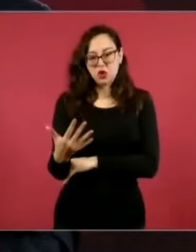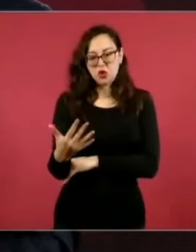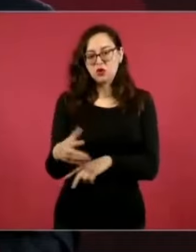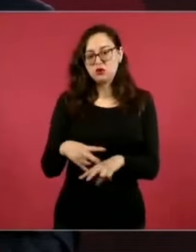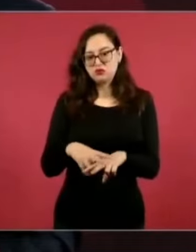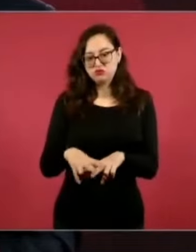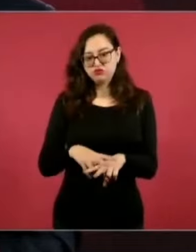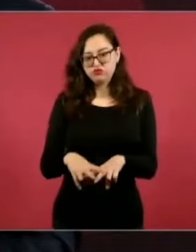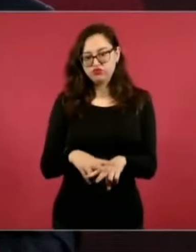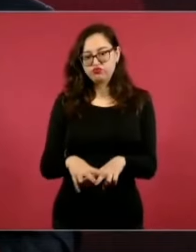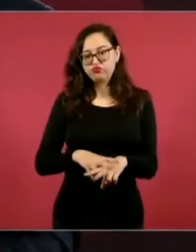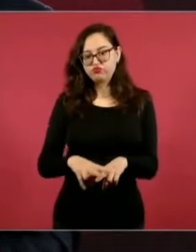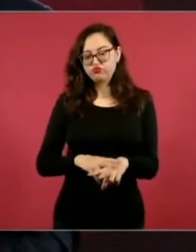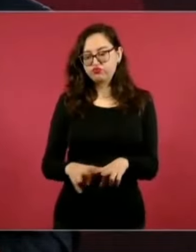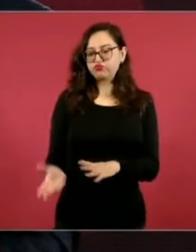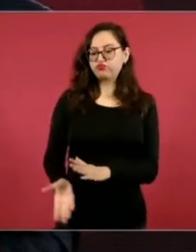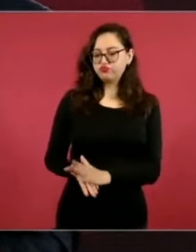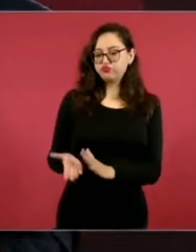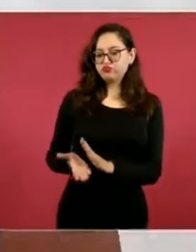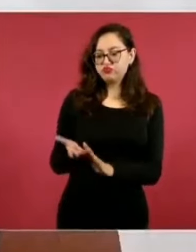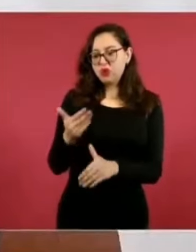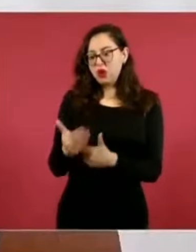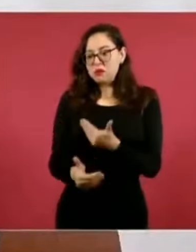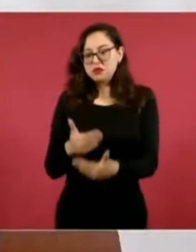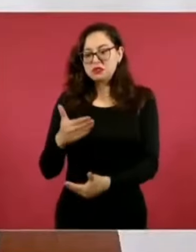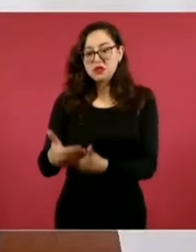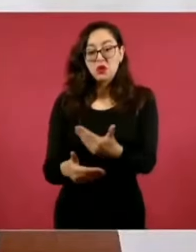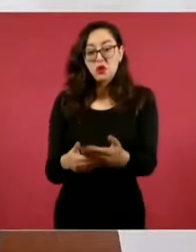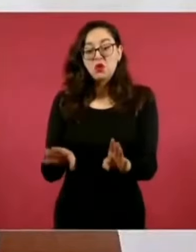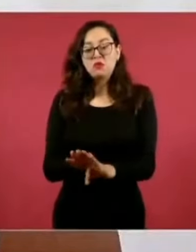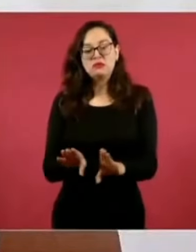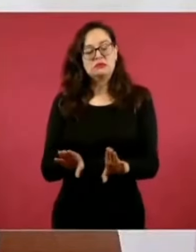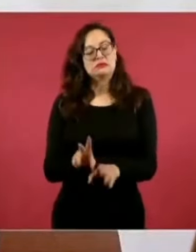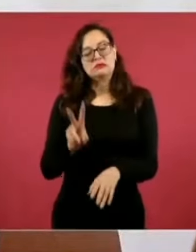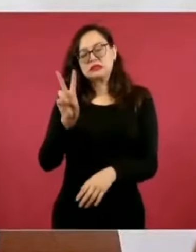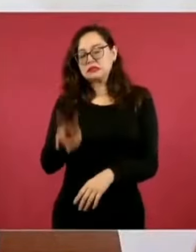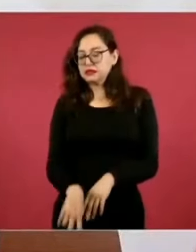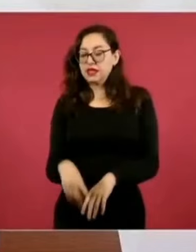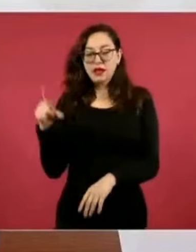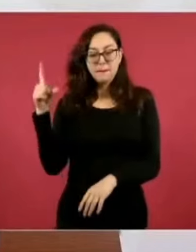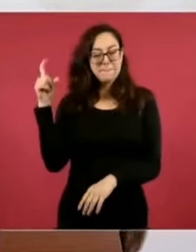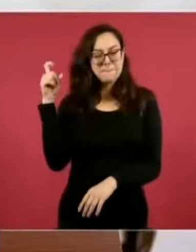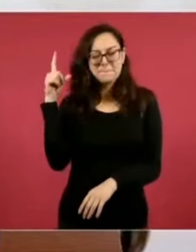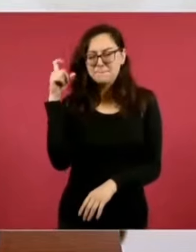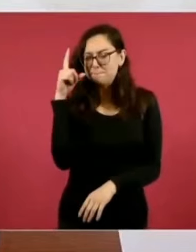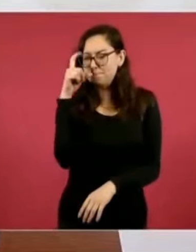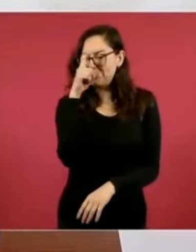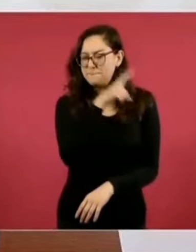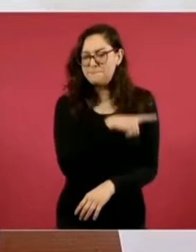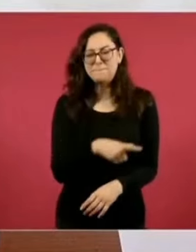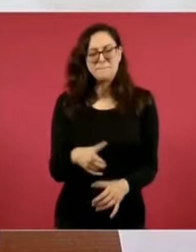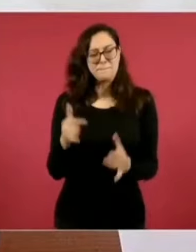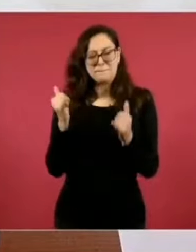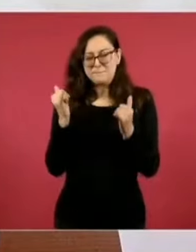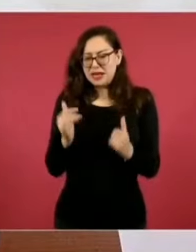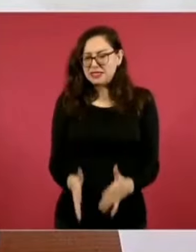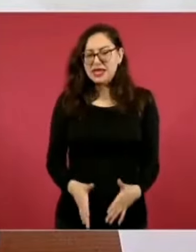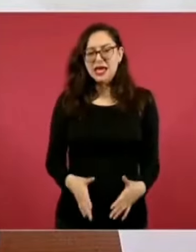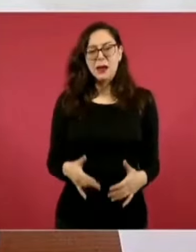trabajo, mucho trabajo, es un tramo